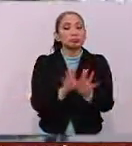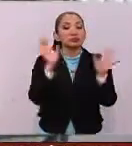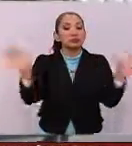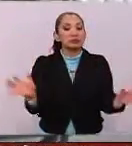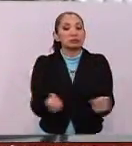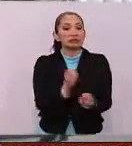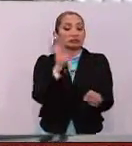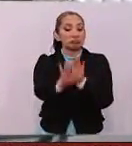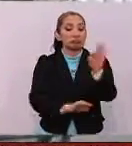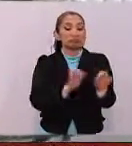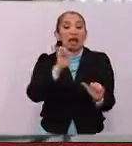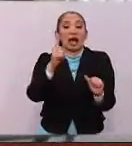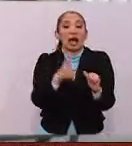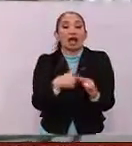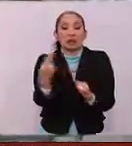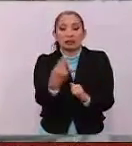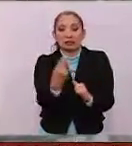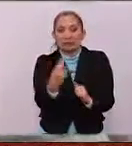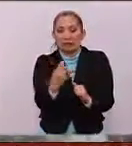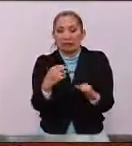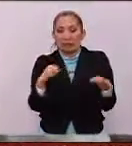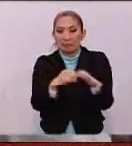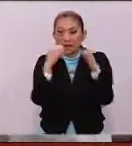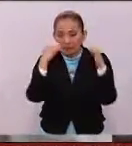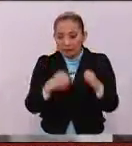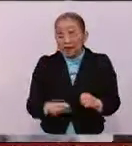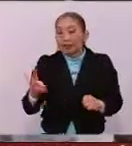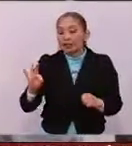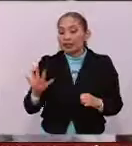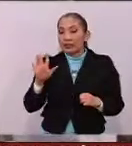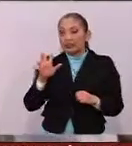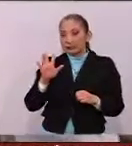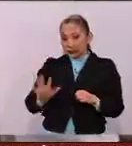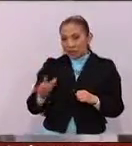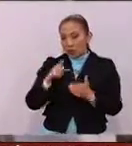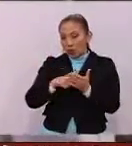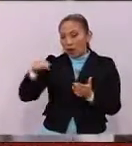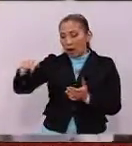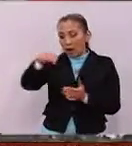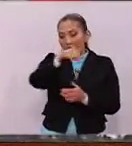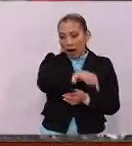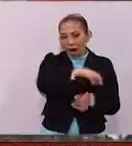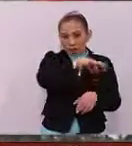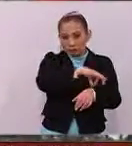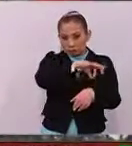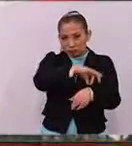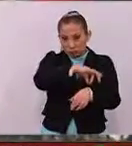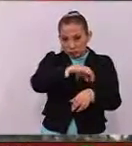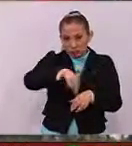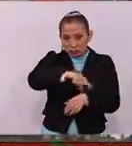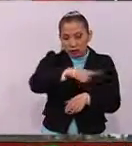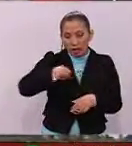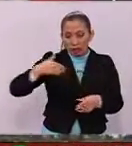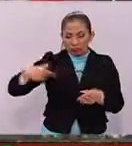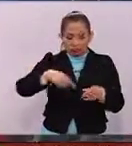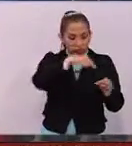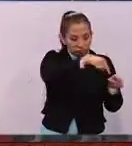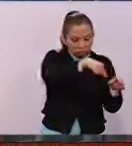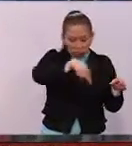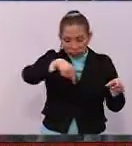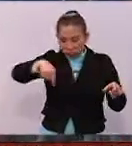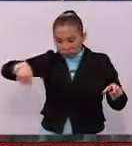atención médica a quien así lo requiera. De los setenta y cinco puntos de atención médica, veinticuatro de ellos van a estar en el recorrido papal.